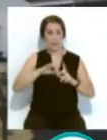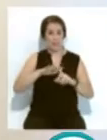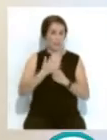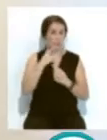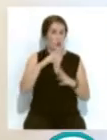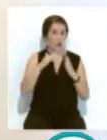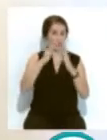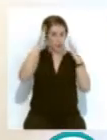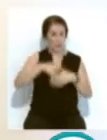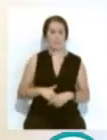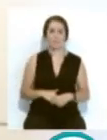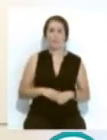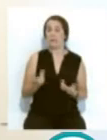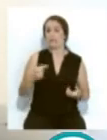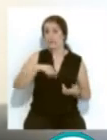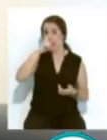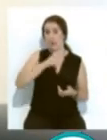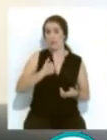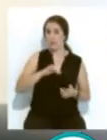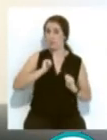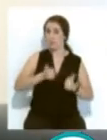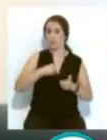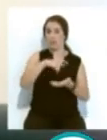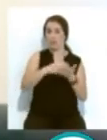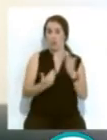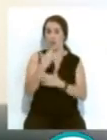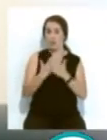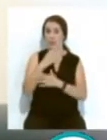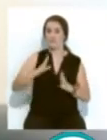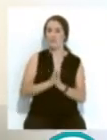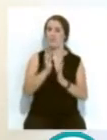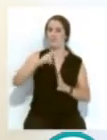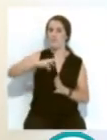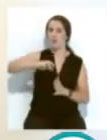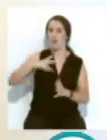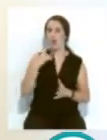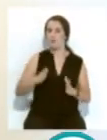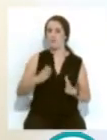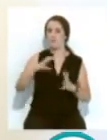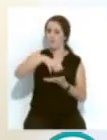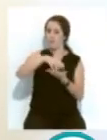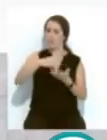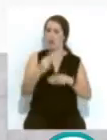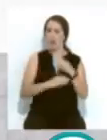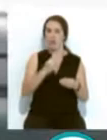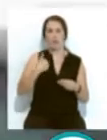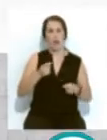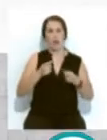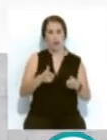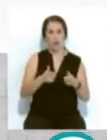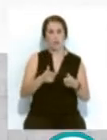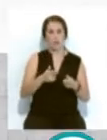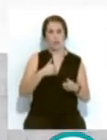de sin hogarismo. Al tener este año operativo ya el centro de día Fermín Salvochea, hemos decidido que sea el centro desde donde se van a distribuir.